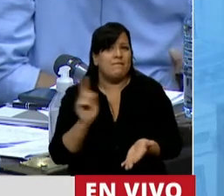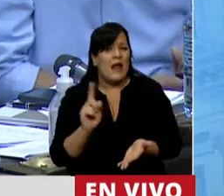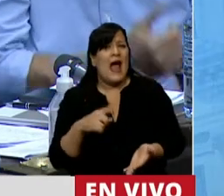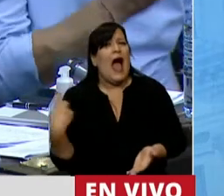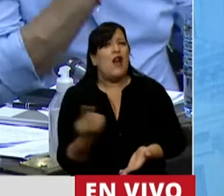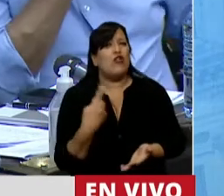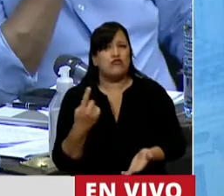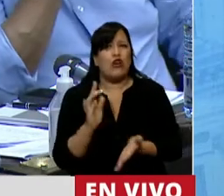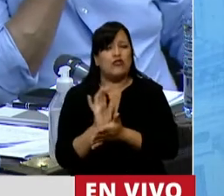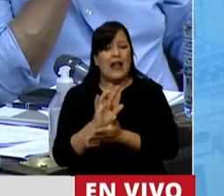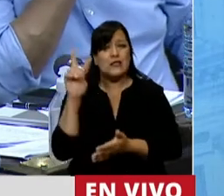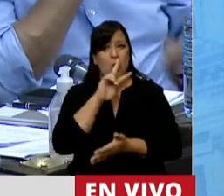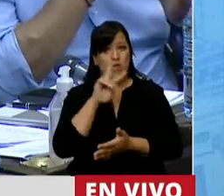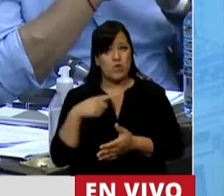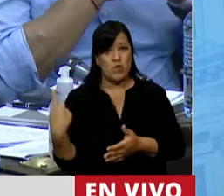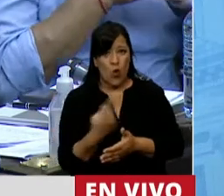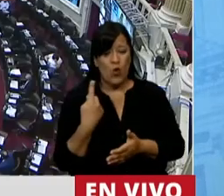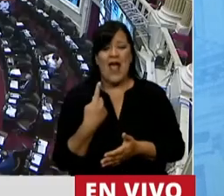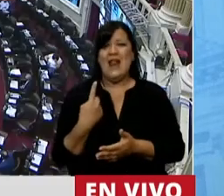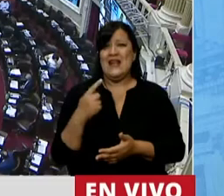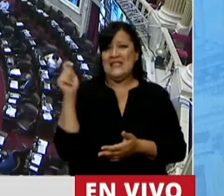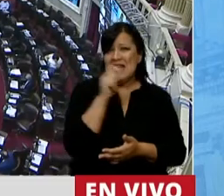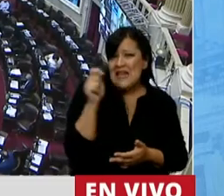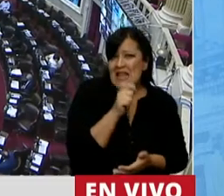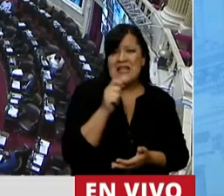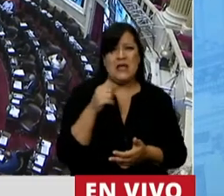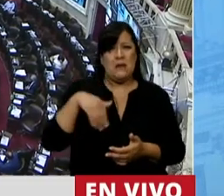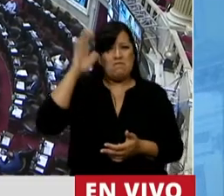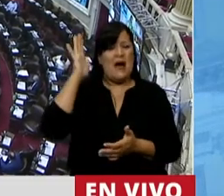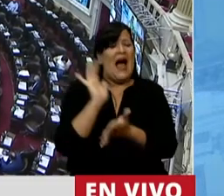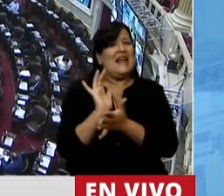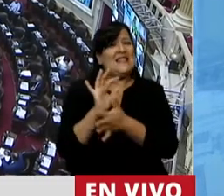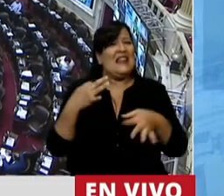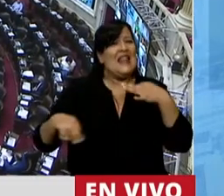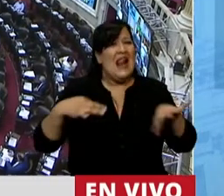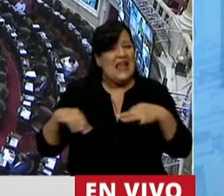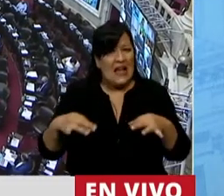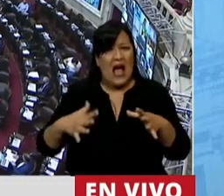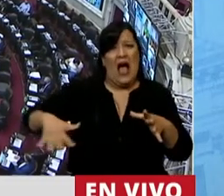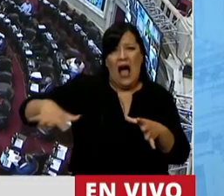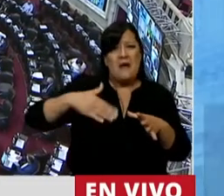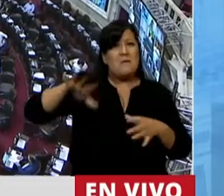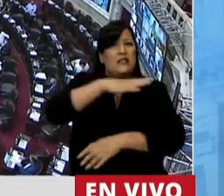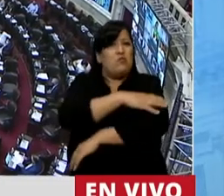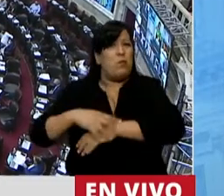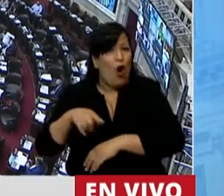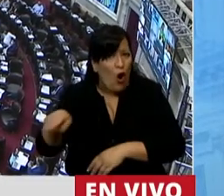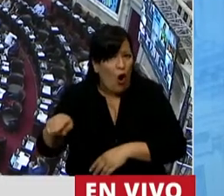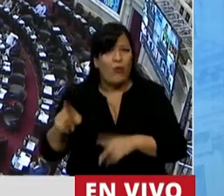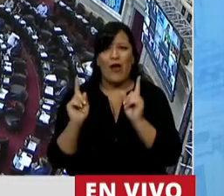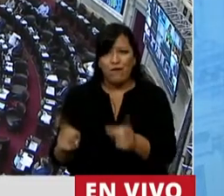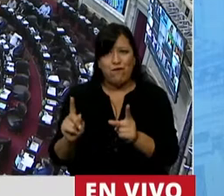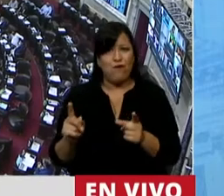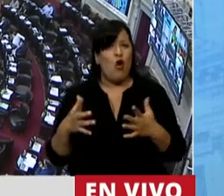nosotras, las mujeres, las niñas, las más vulneradas, las más pobres, siguiéramos